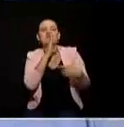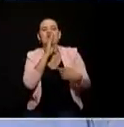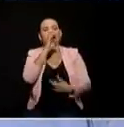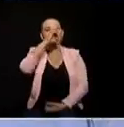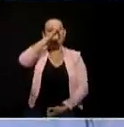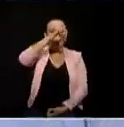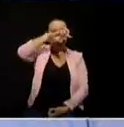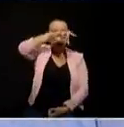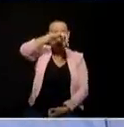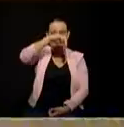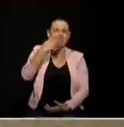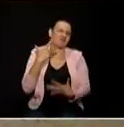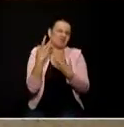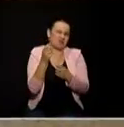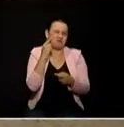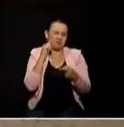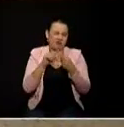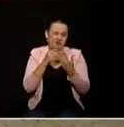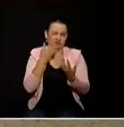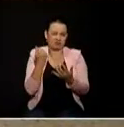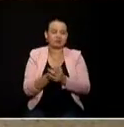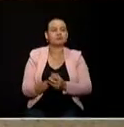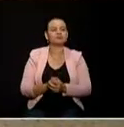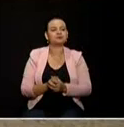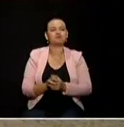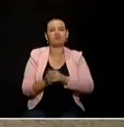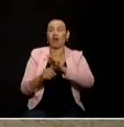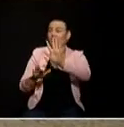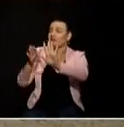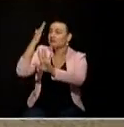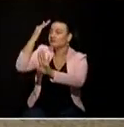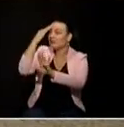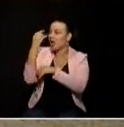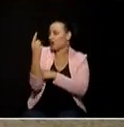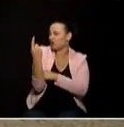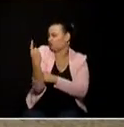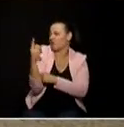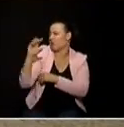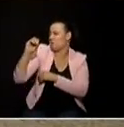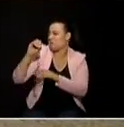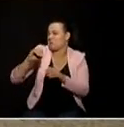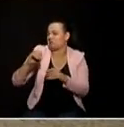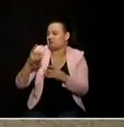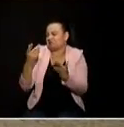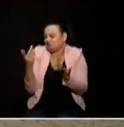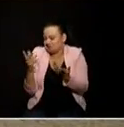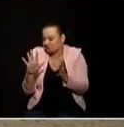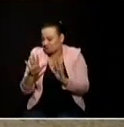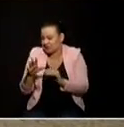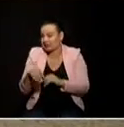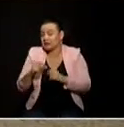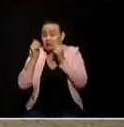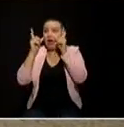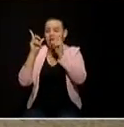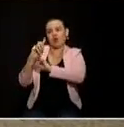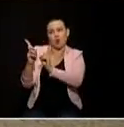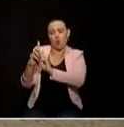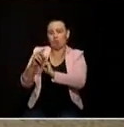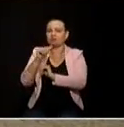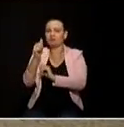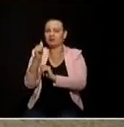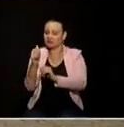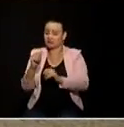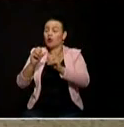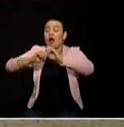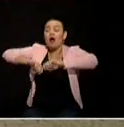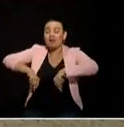llegará para el departamento solo queda una balota no hay mucho misterio pero para que los televidentes y ustedes mismos verifiquen que todas